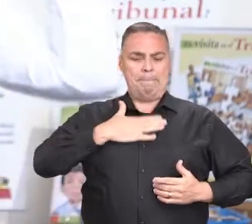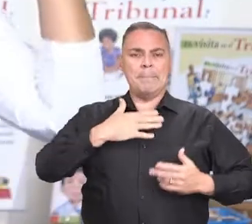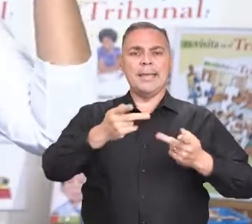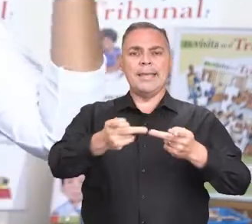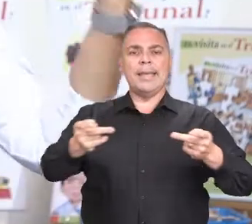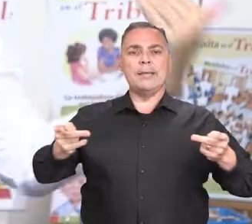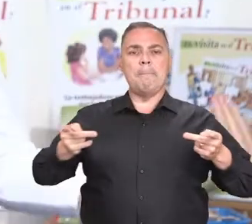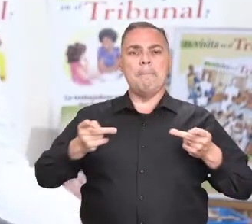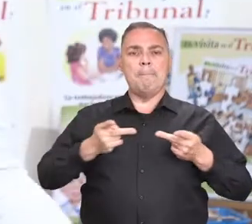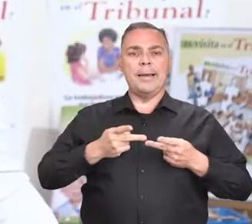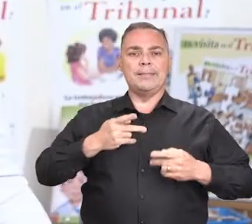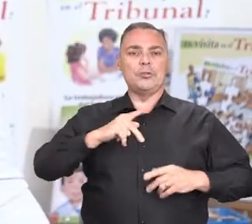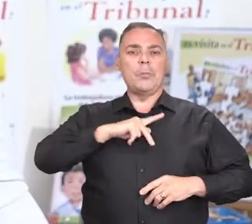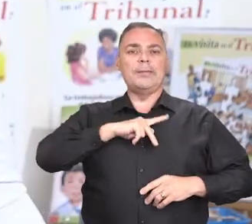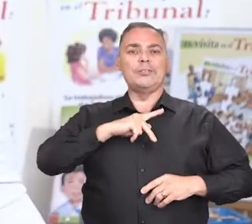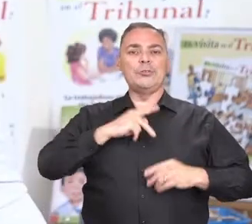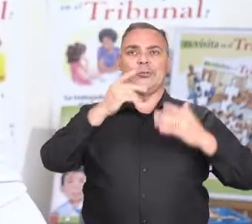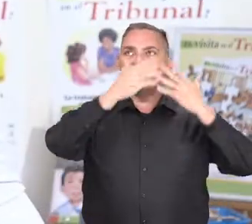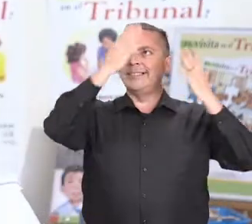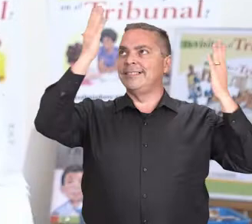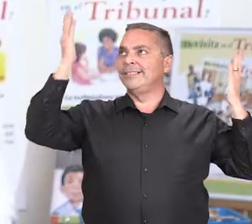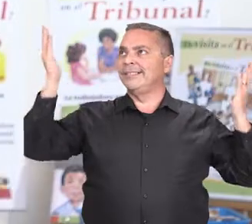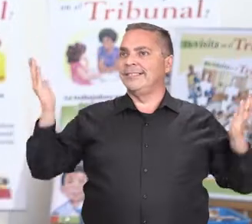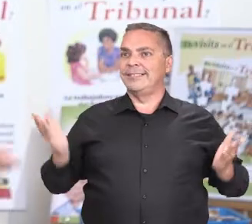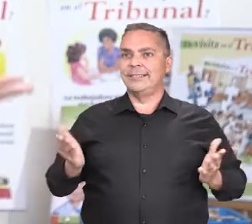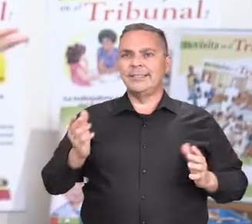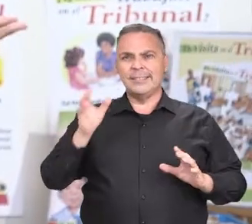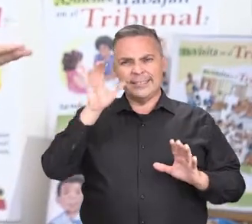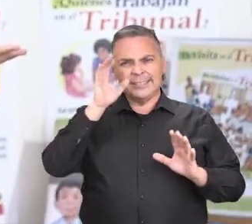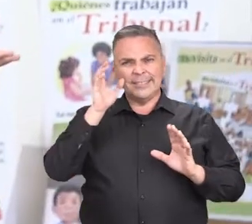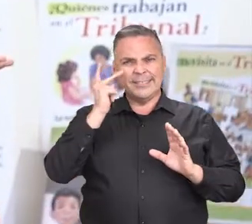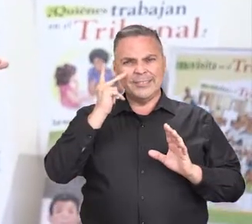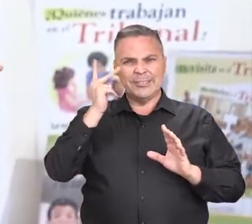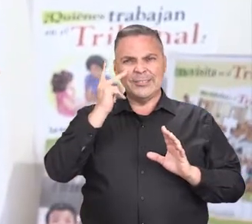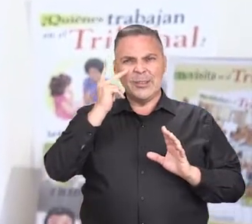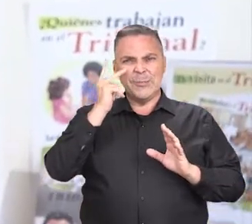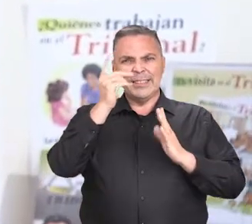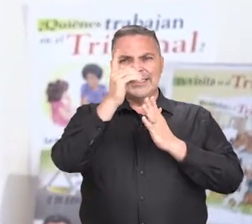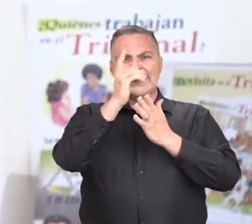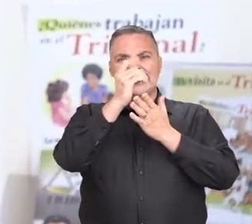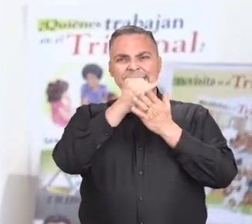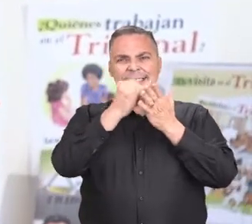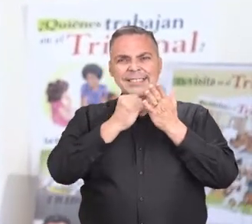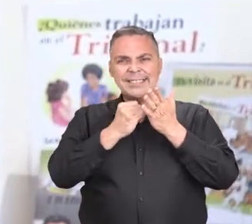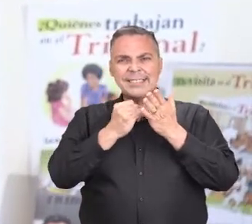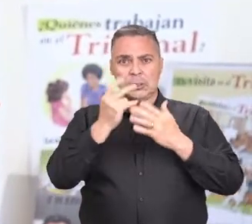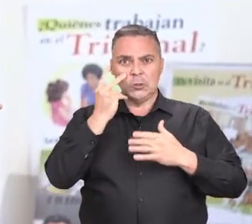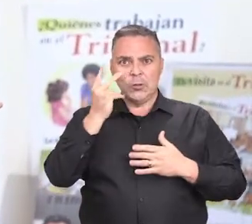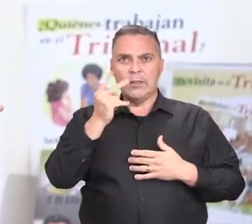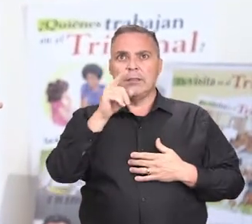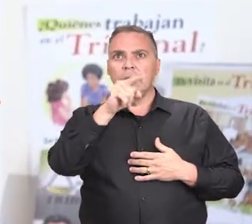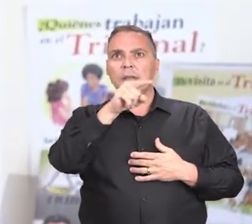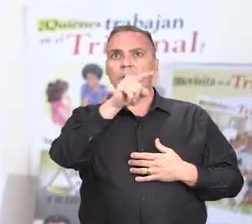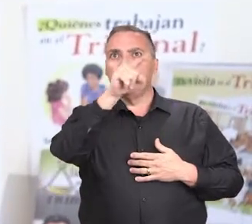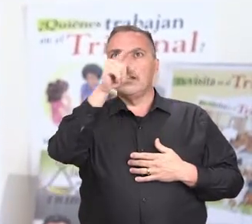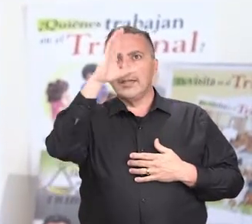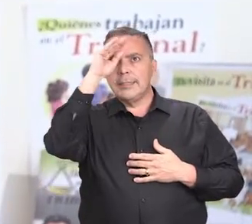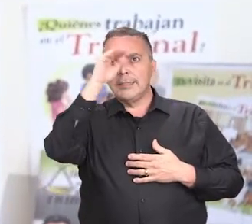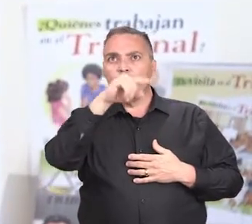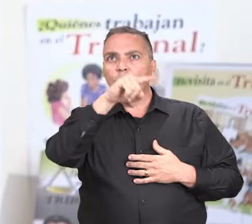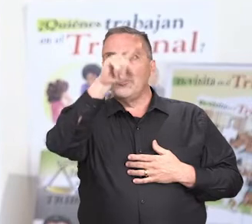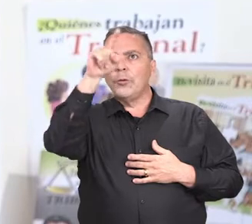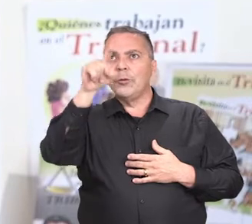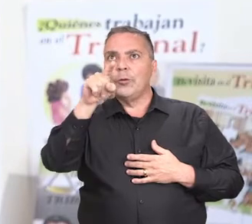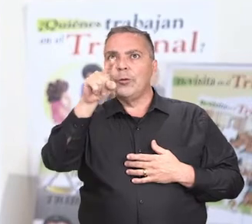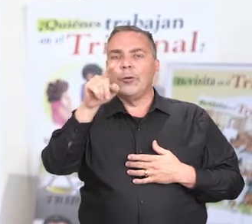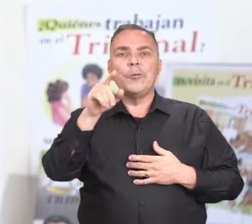este es mi espacio personal. Observa esta imagen. Puedes identificar con tu mano el espacio personal